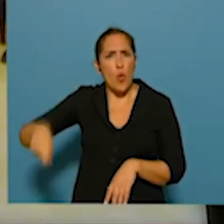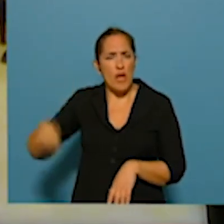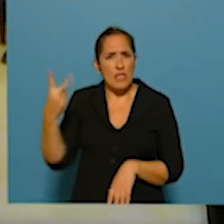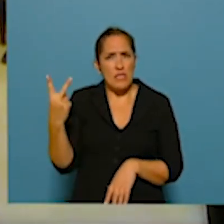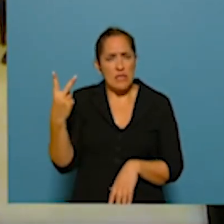¡Gracias! ¡Gracias!